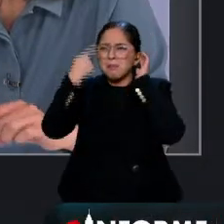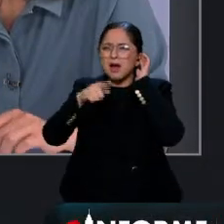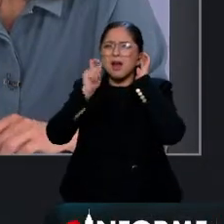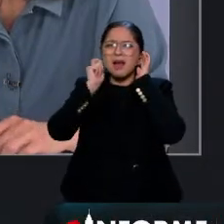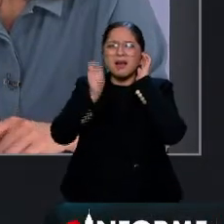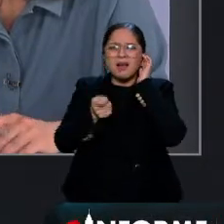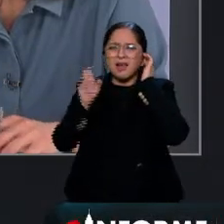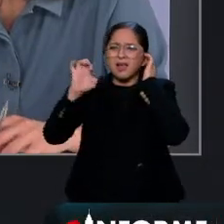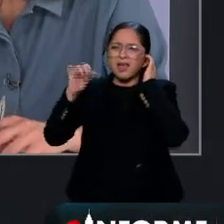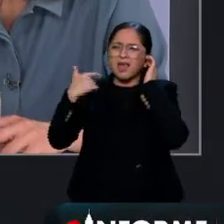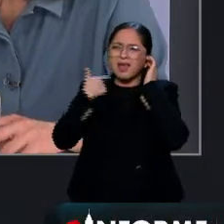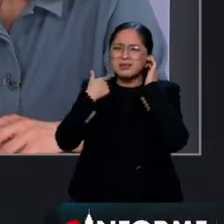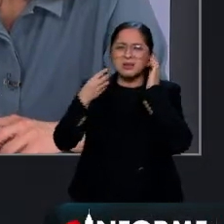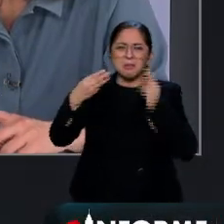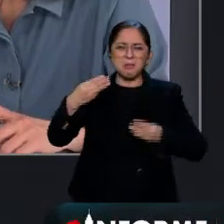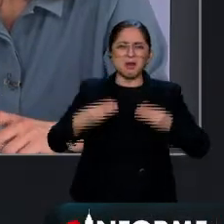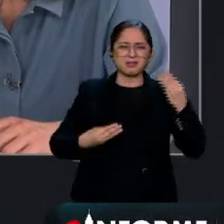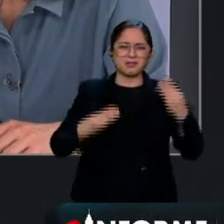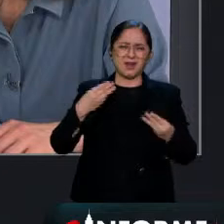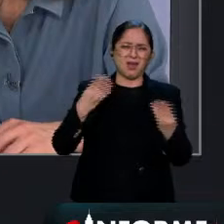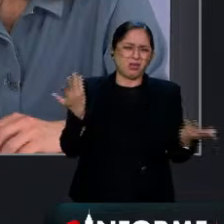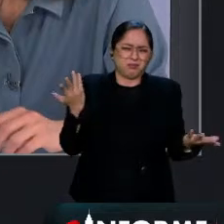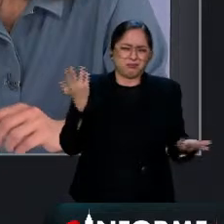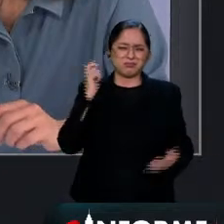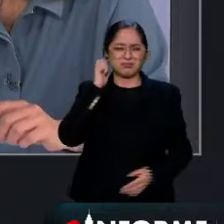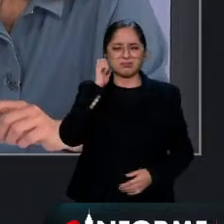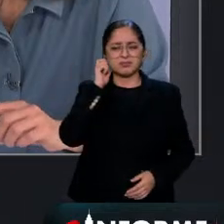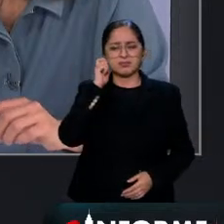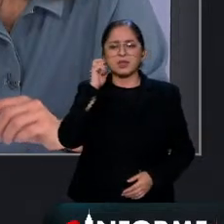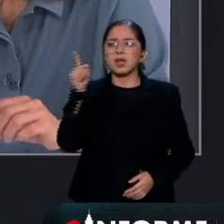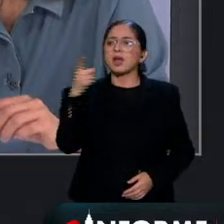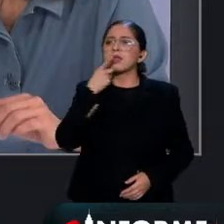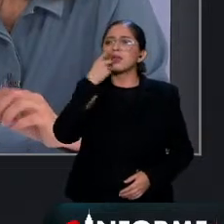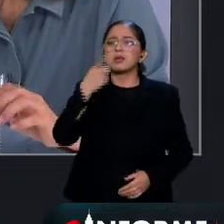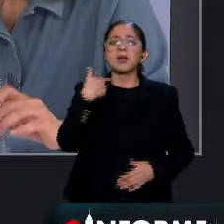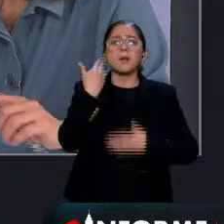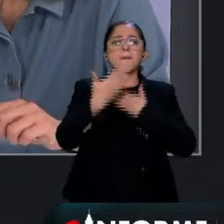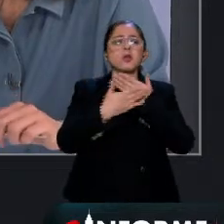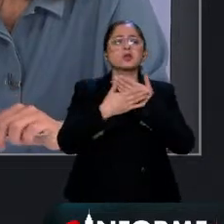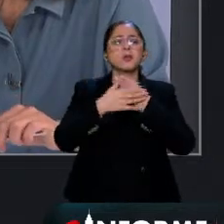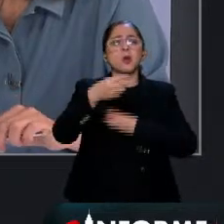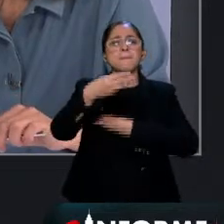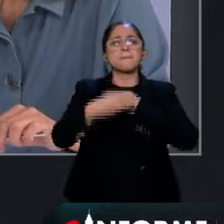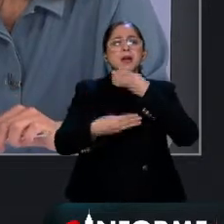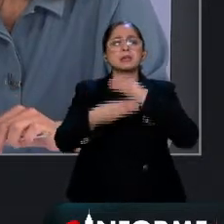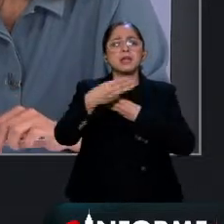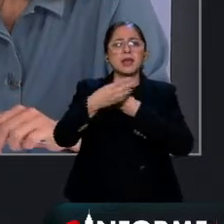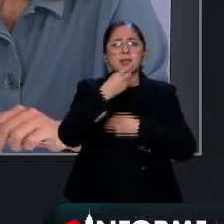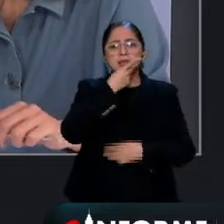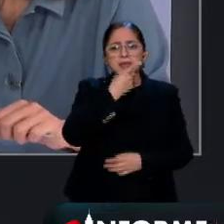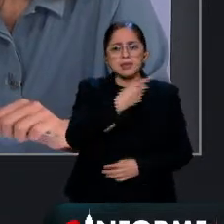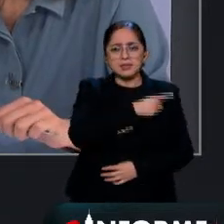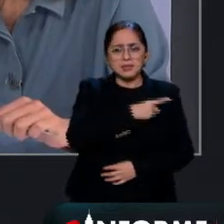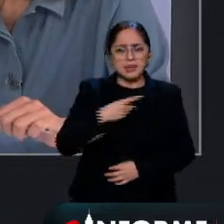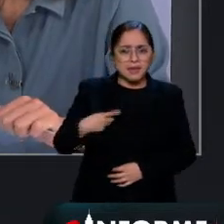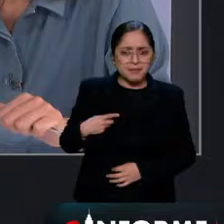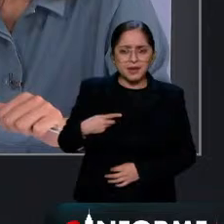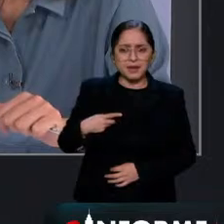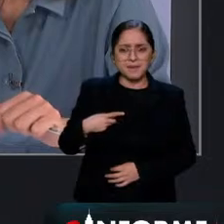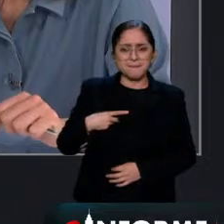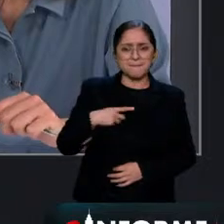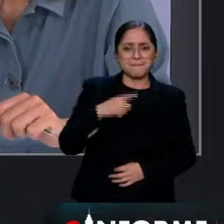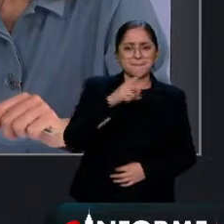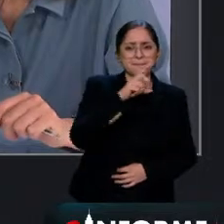que va a defender hasta ya dijo los próximos magistrados deben ser de 35 o 25 35